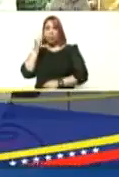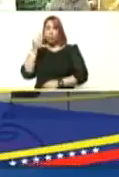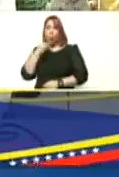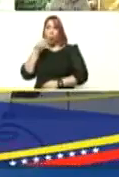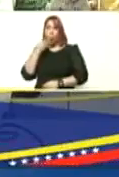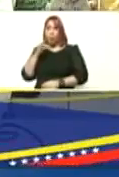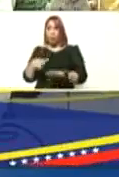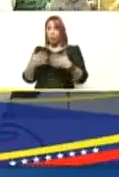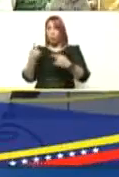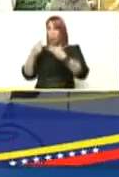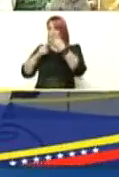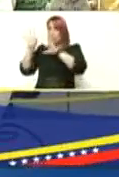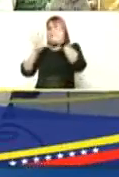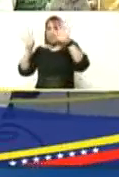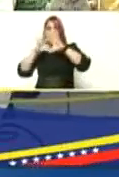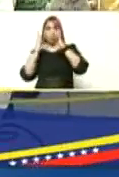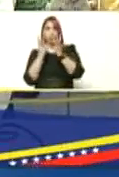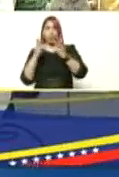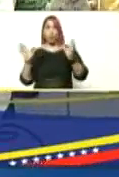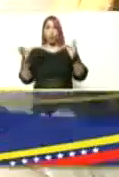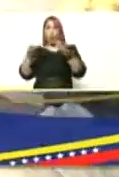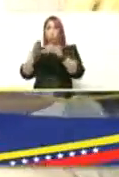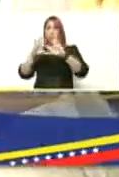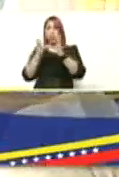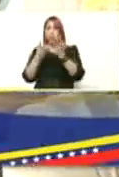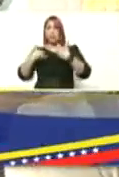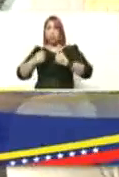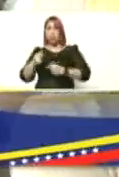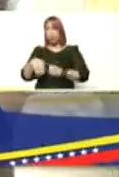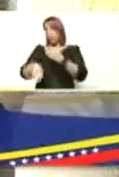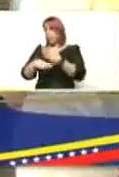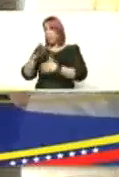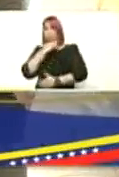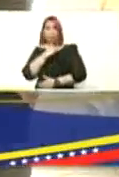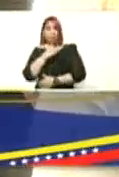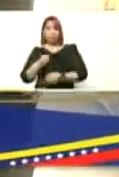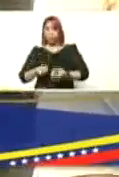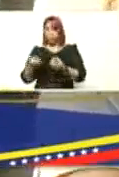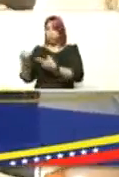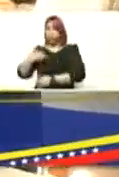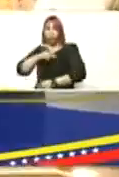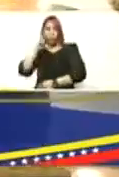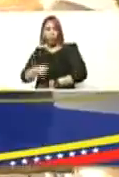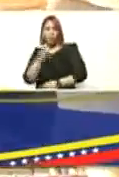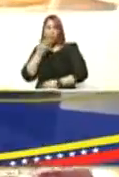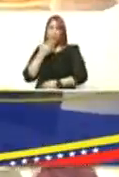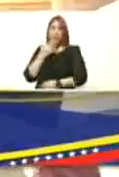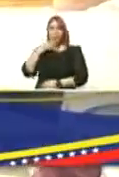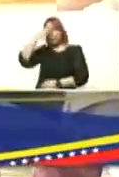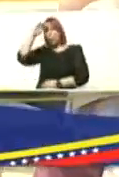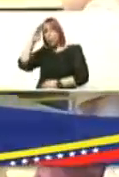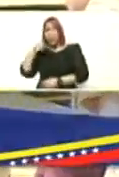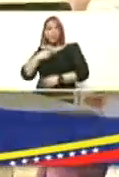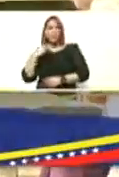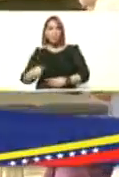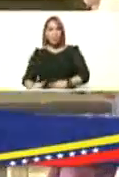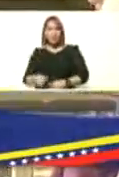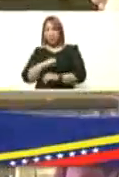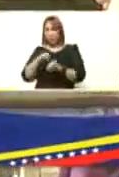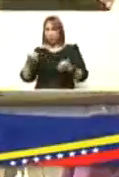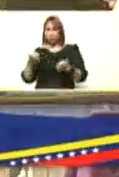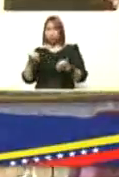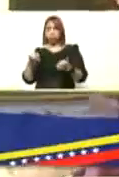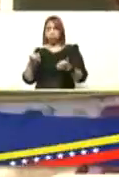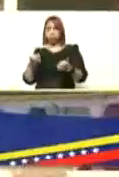cuando otros países la Organización Mundial de la Salud todavía no lo había recomendado nosotros hemos visto casos como el de Cuba el de China donde ya esta